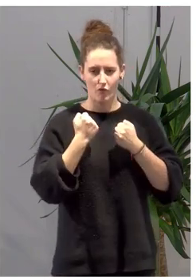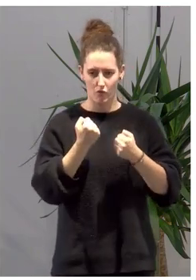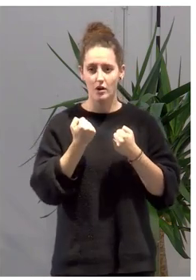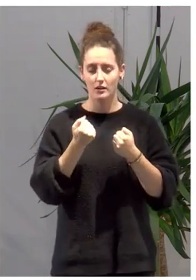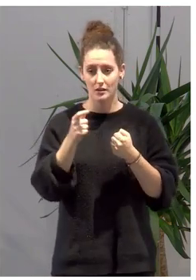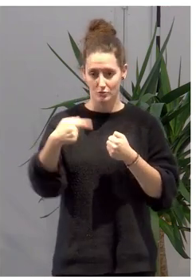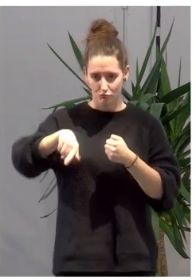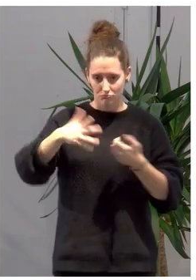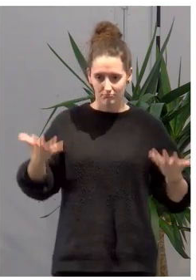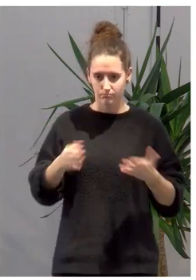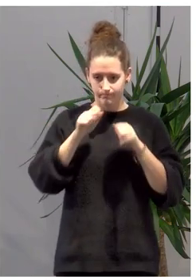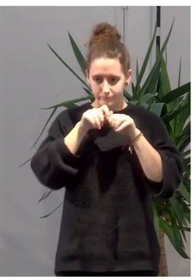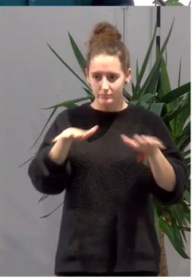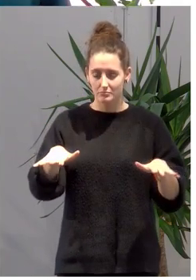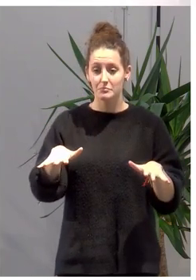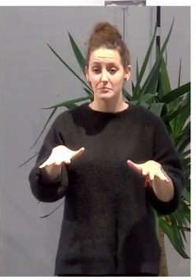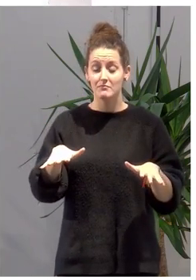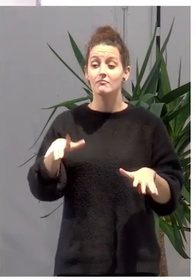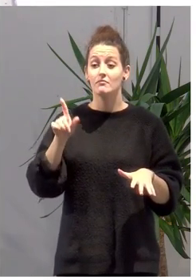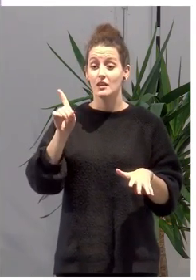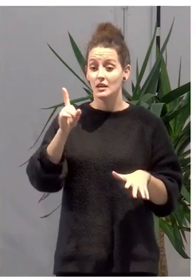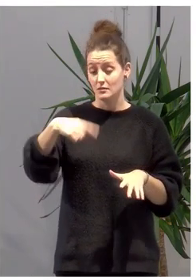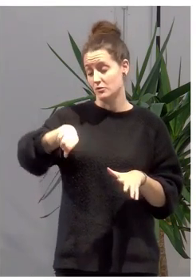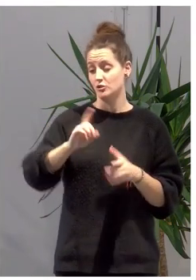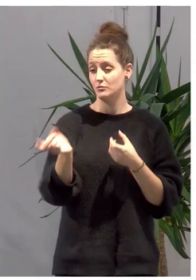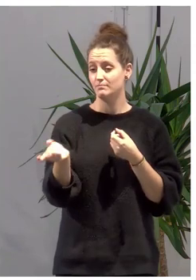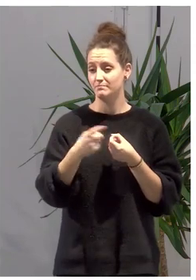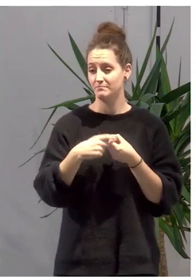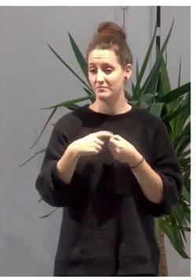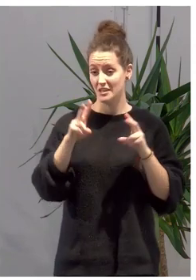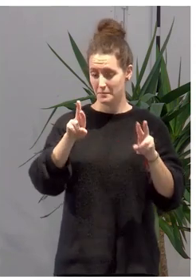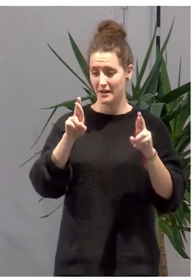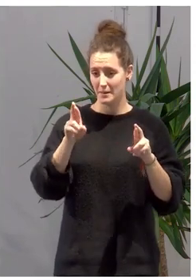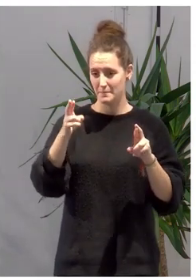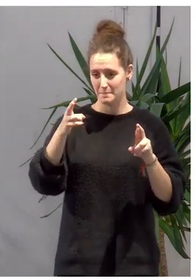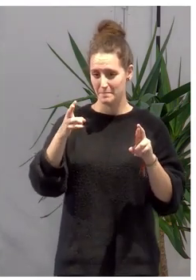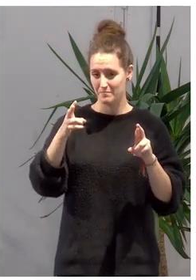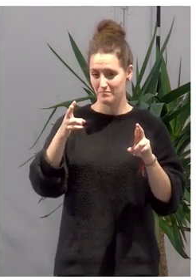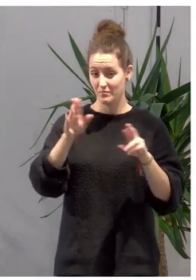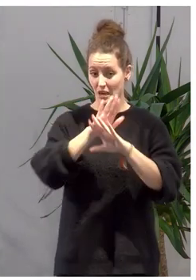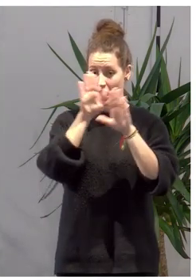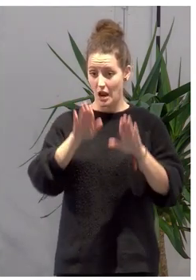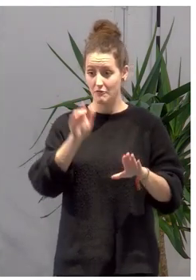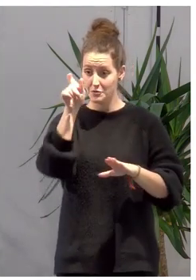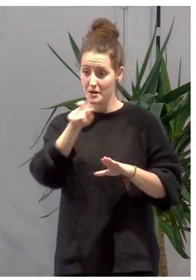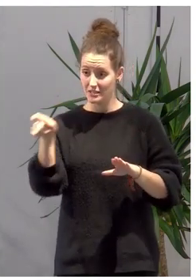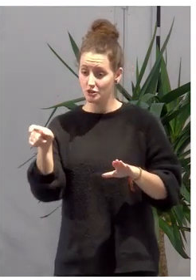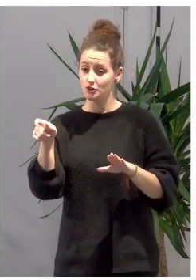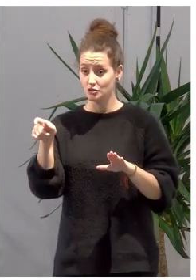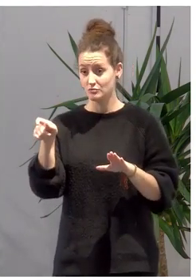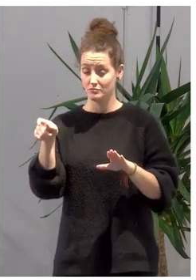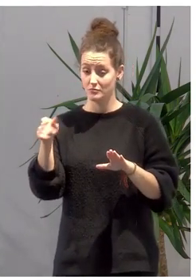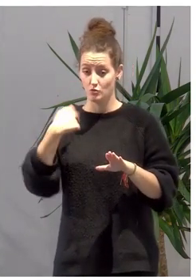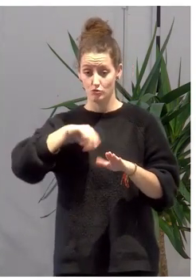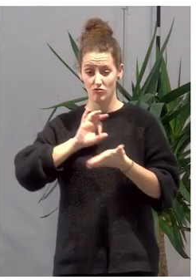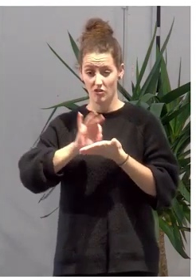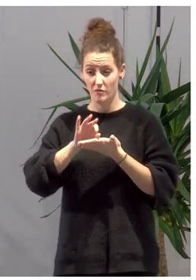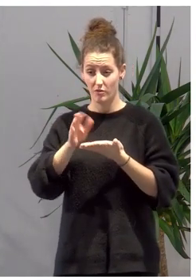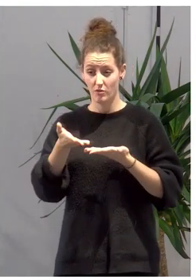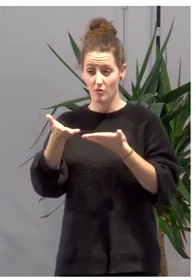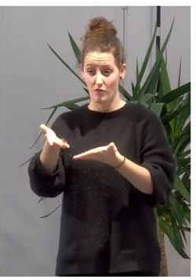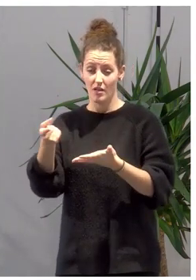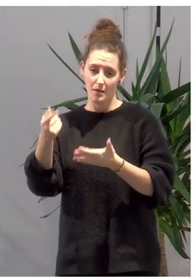contamos con todos vosotros para, al final, atender mejor a las personas destinatarias de nuestros servicios.